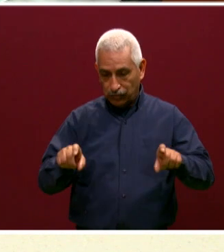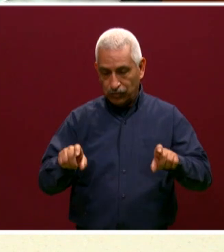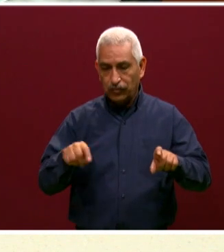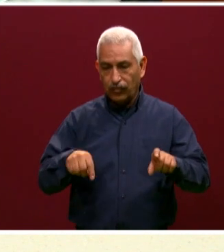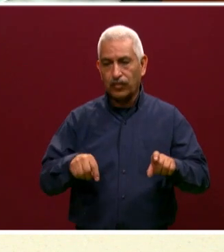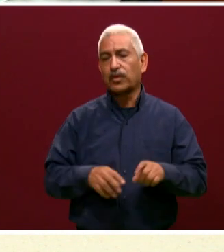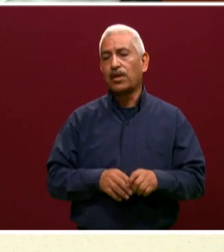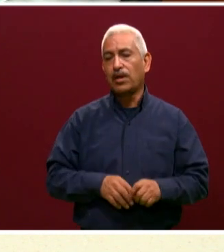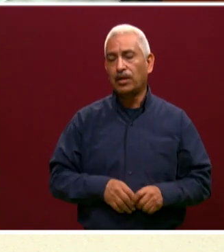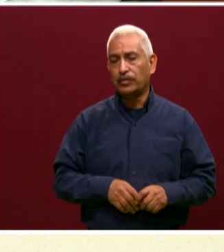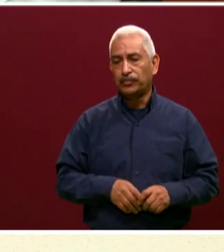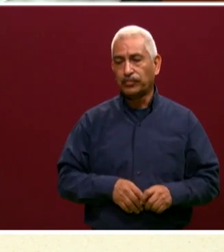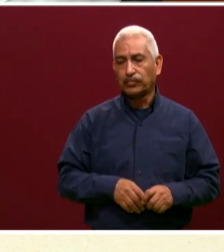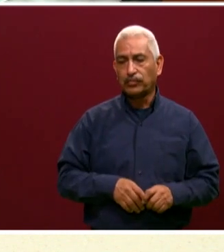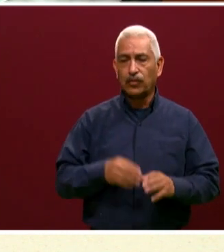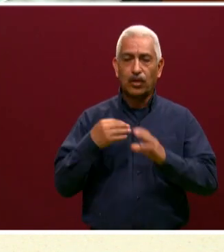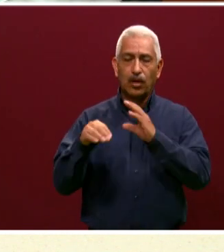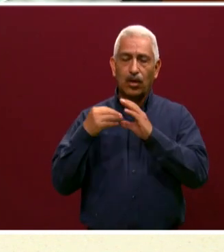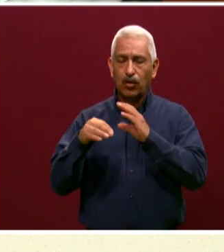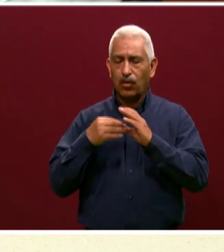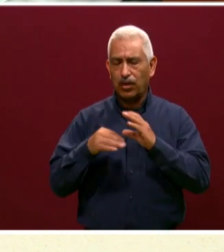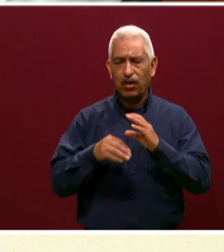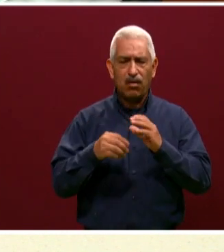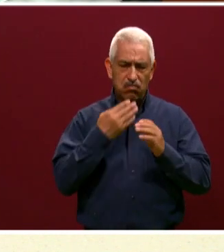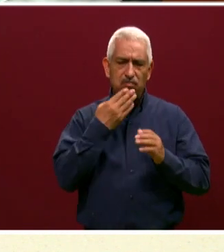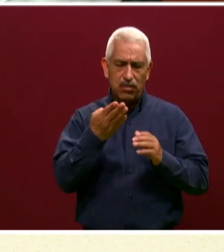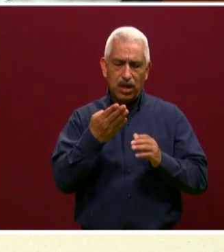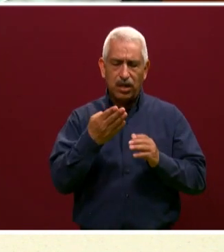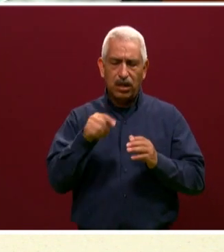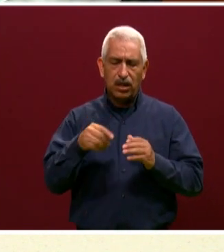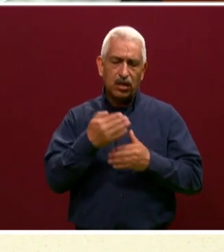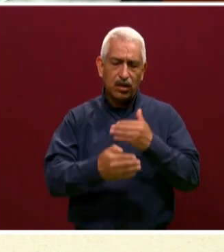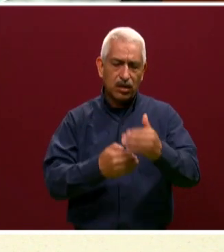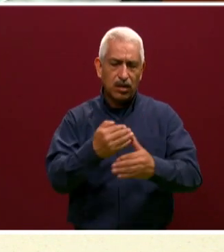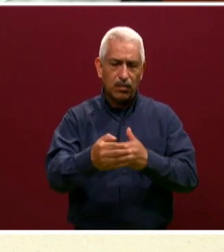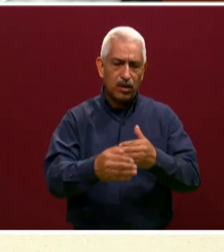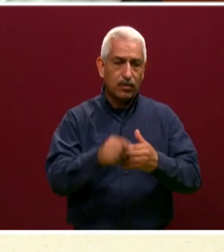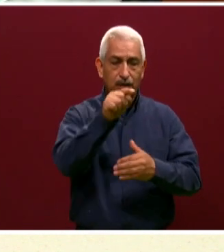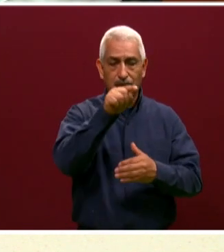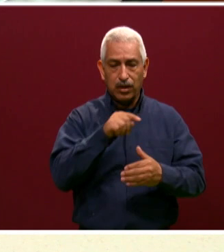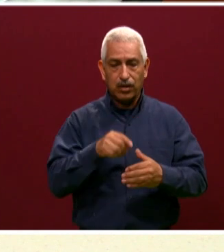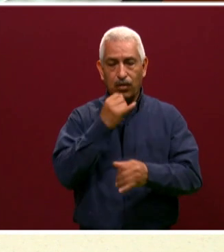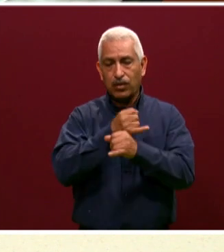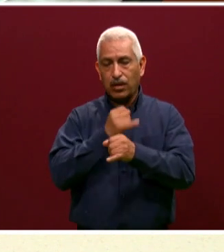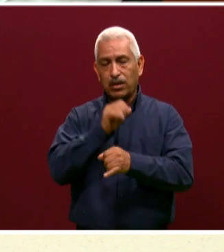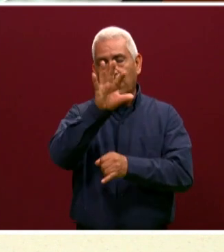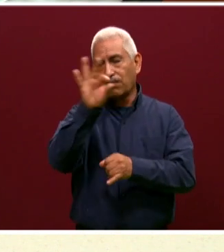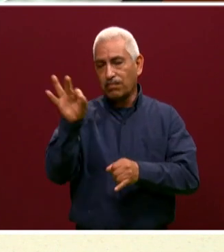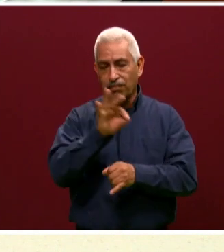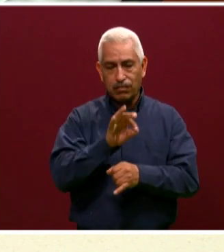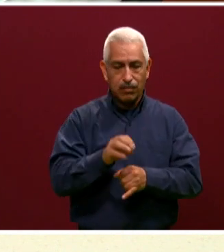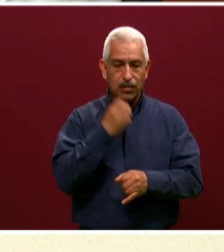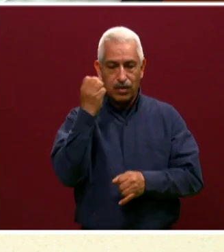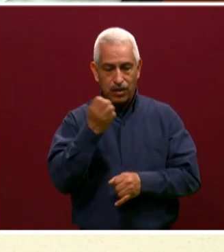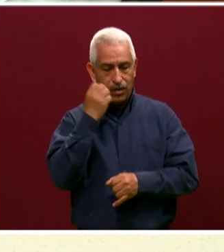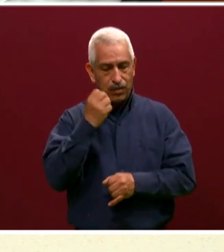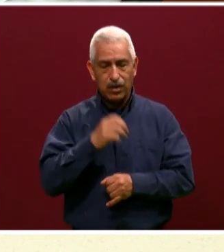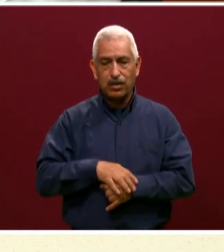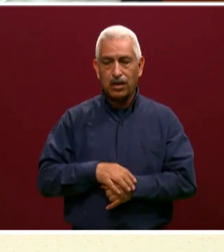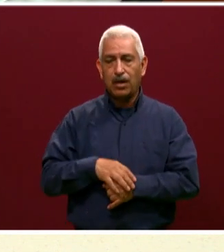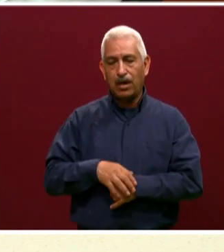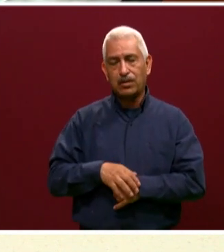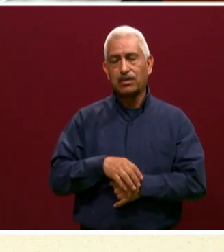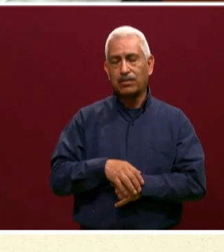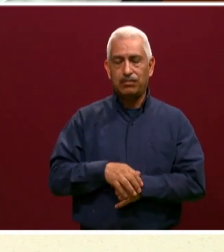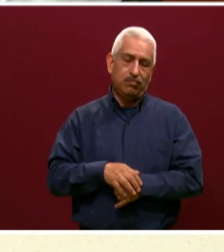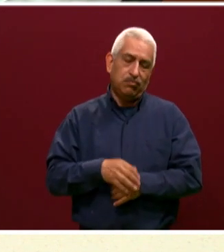va a encontrar la información de todos los planteles. Ya vio que el proceso de preinscripción es un proceso muy sencillo. No hay que ir a buscar papeles. Todo